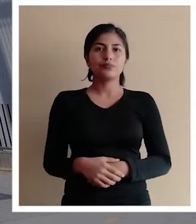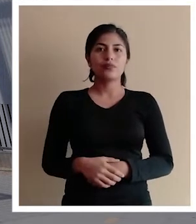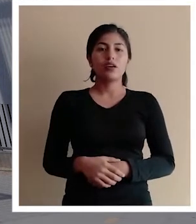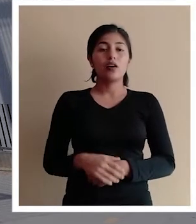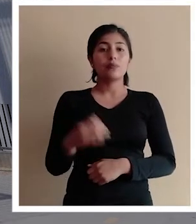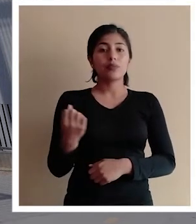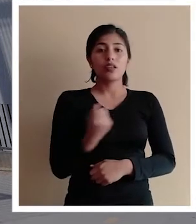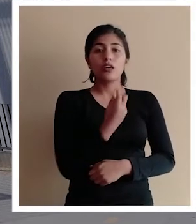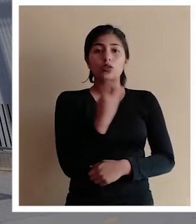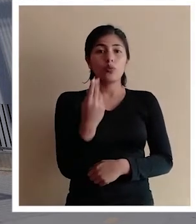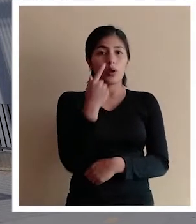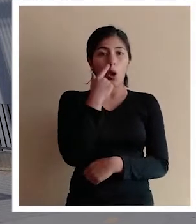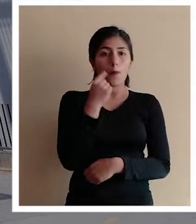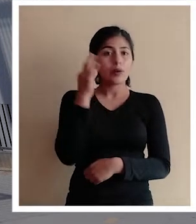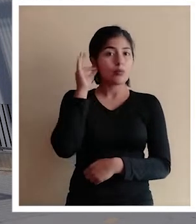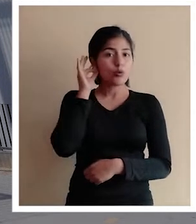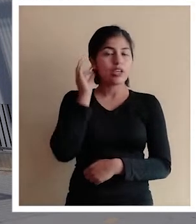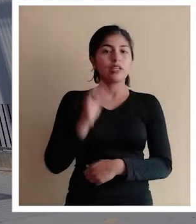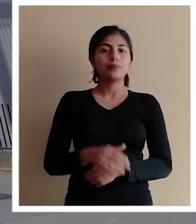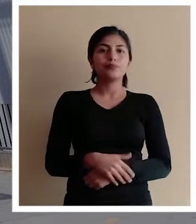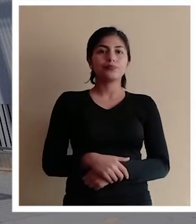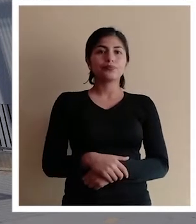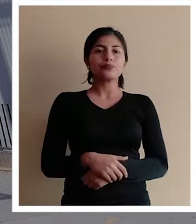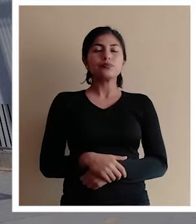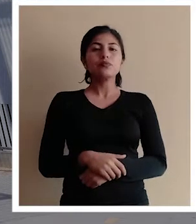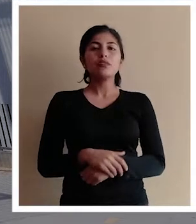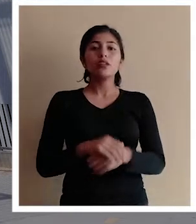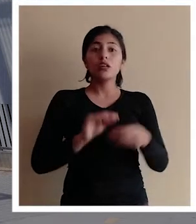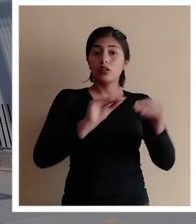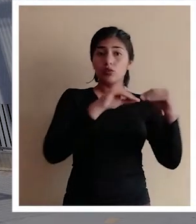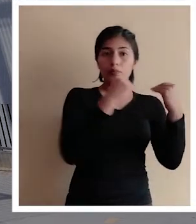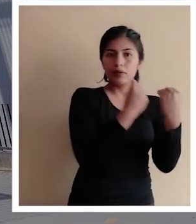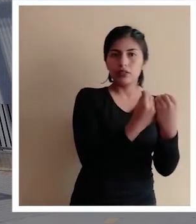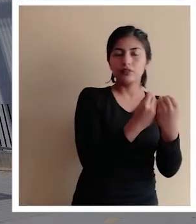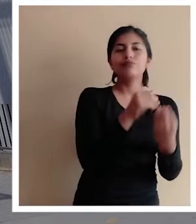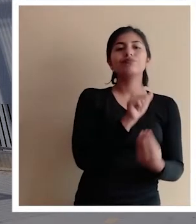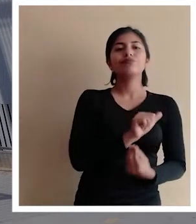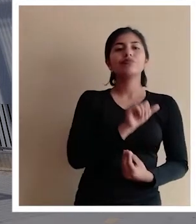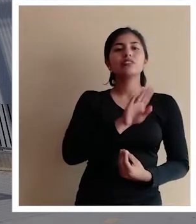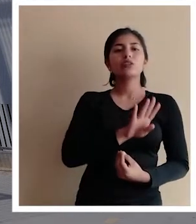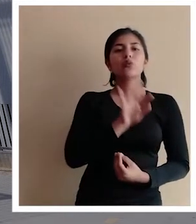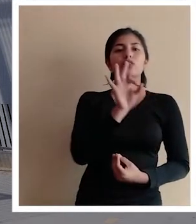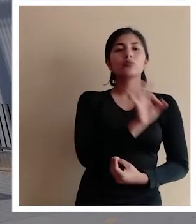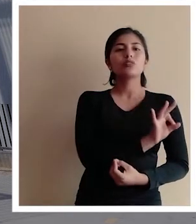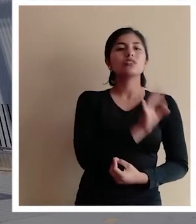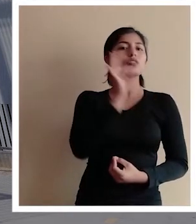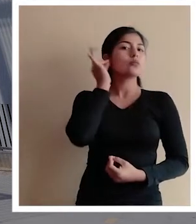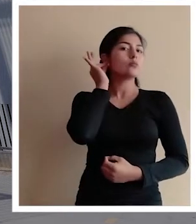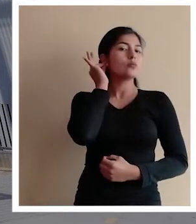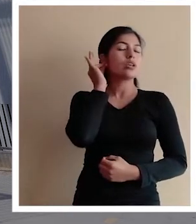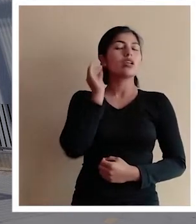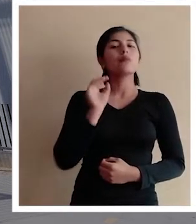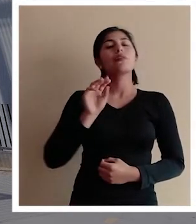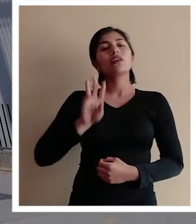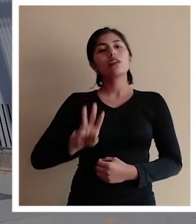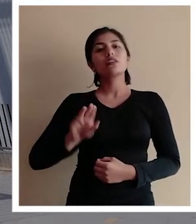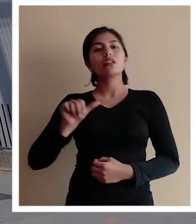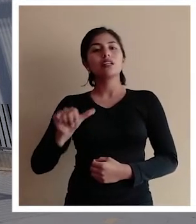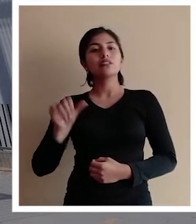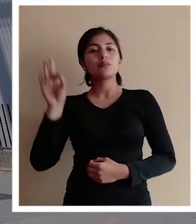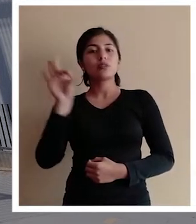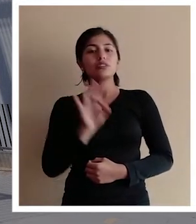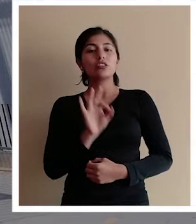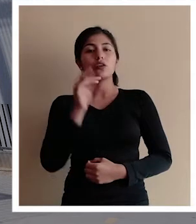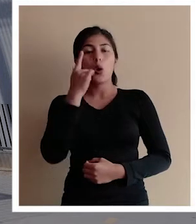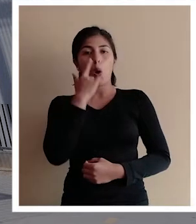En relación a la distribución de hombres y mujeres, del Universo, el 64% correspondió a mujeres y el 36